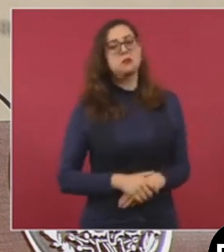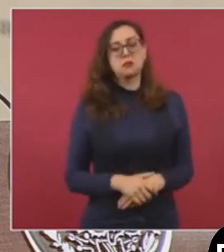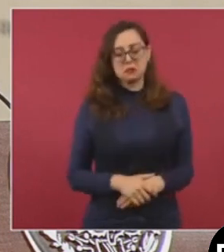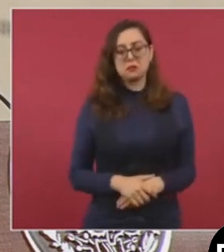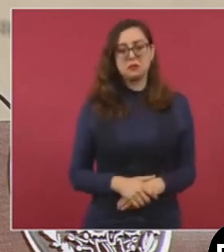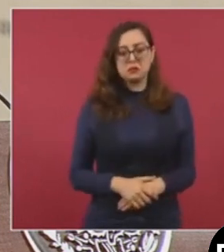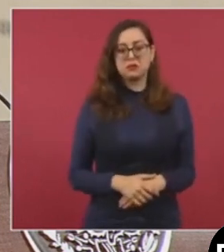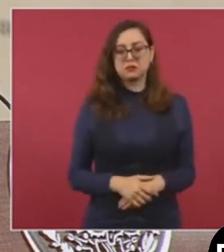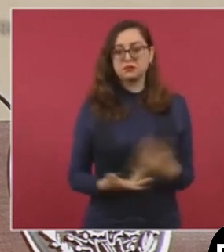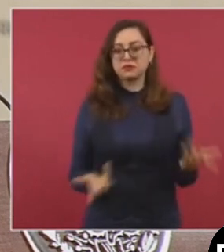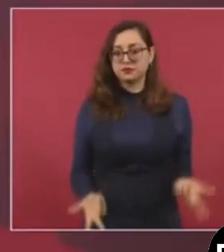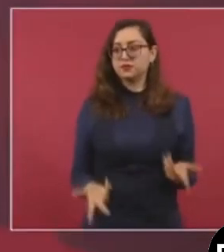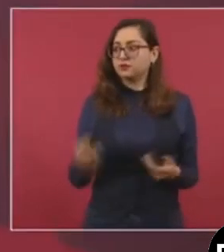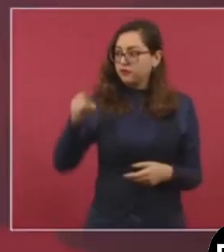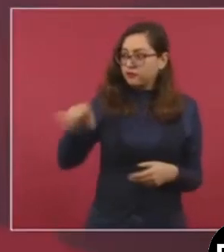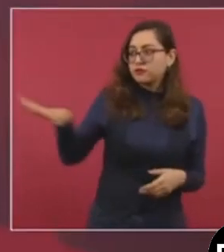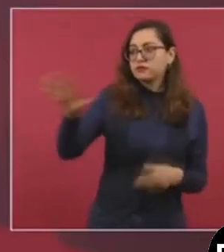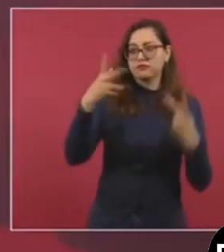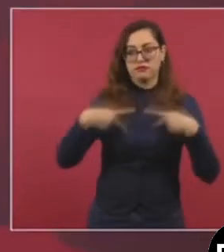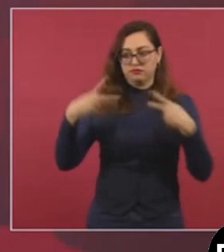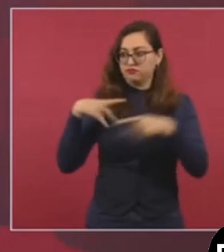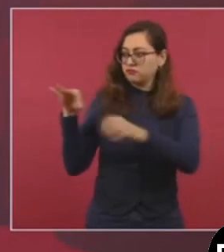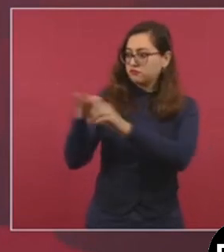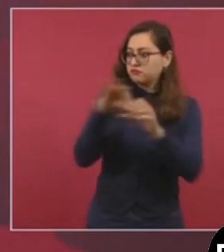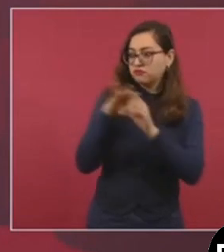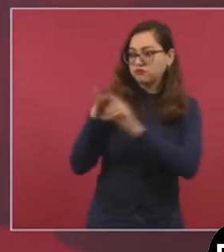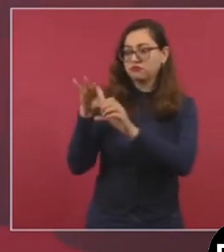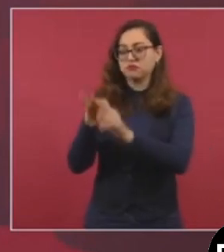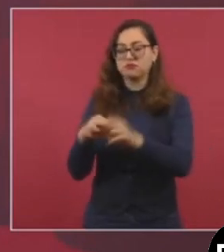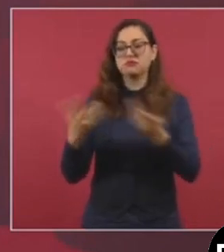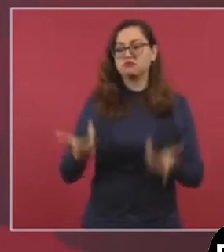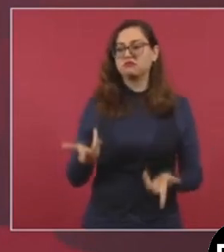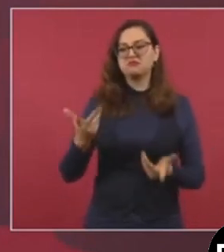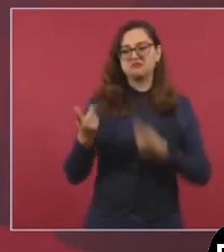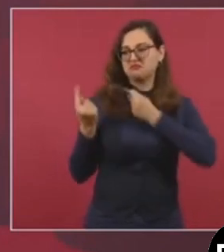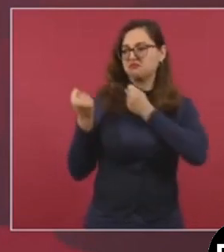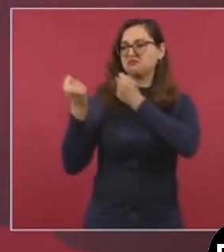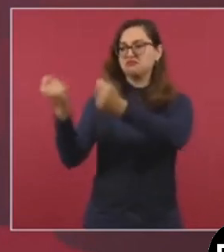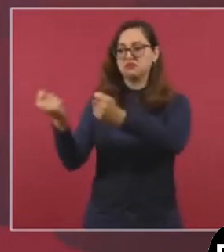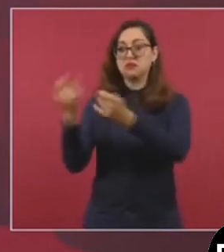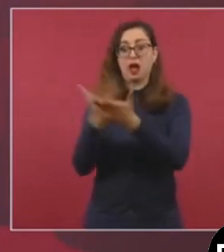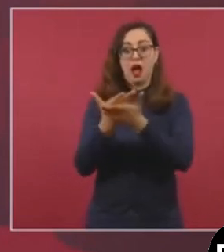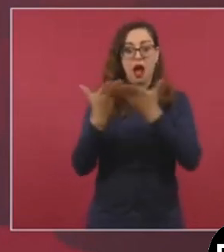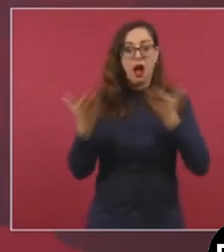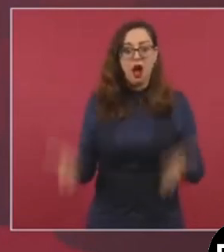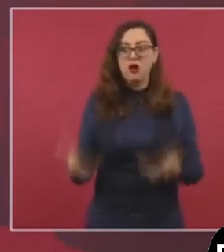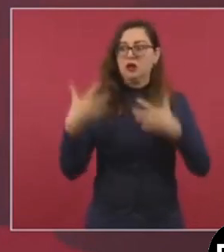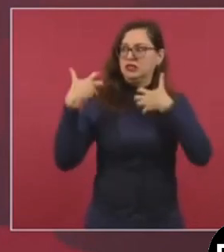se respetó la voluntad del pueblo. Entonces, ahora la gente protesta y reprimen